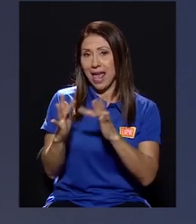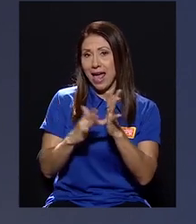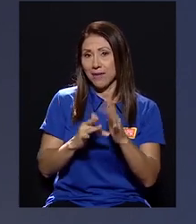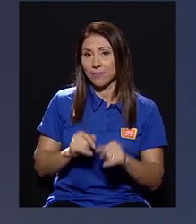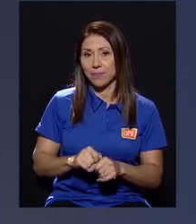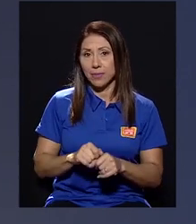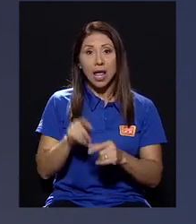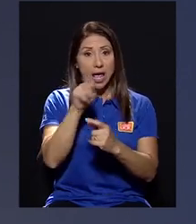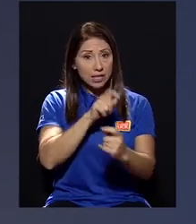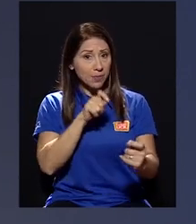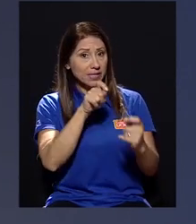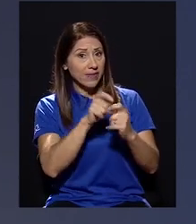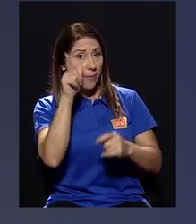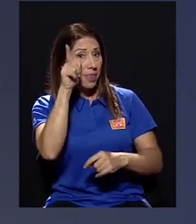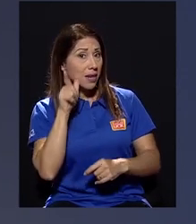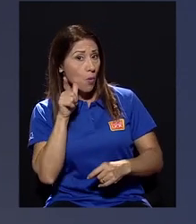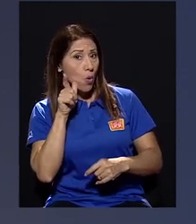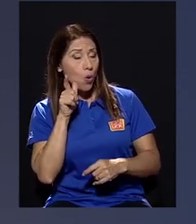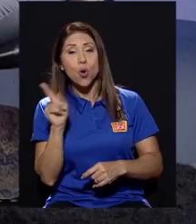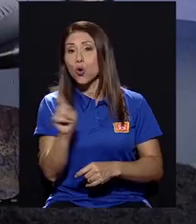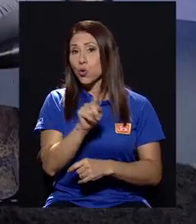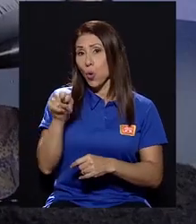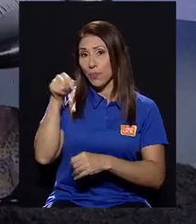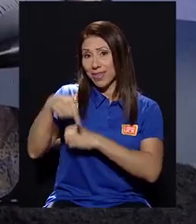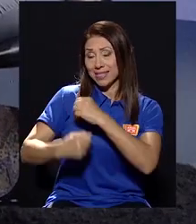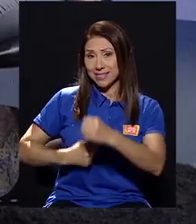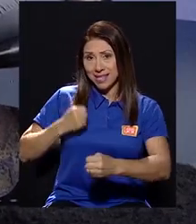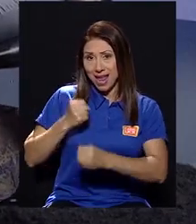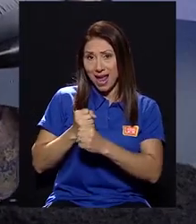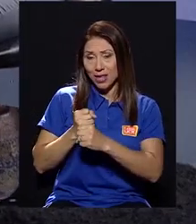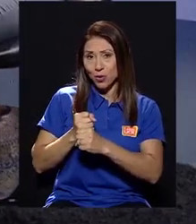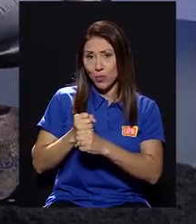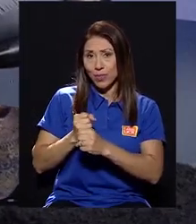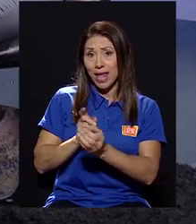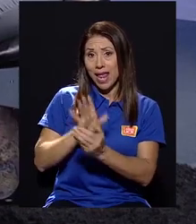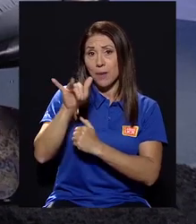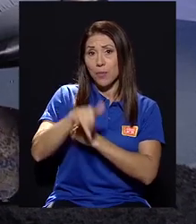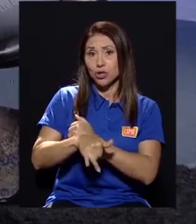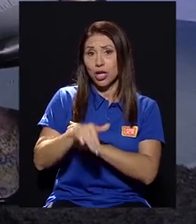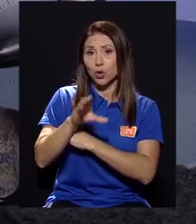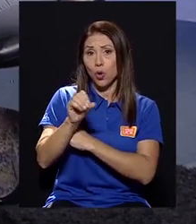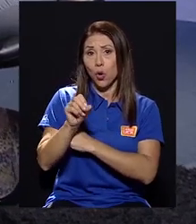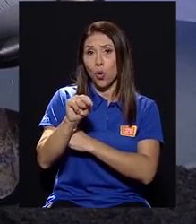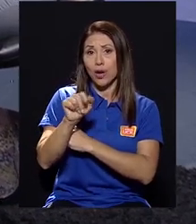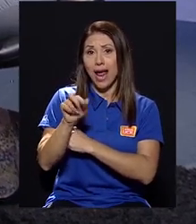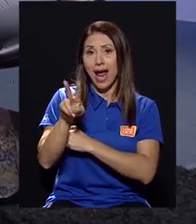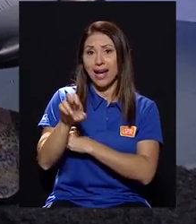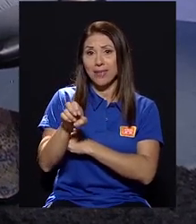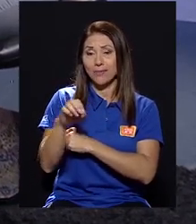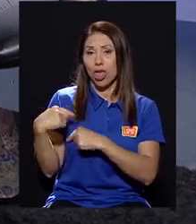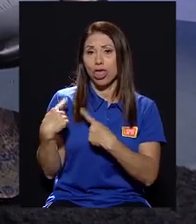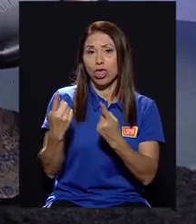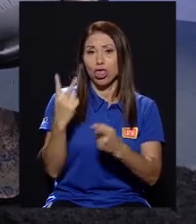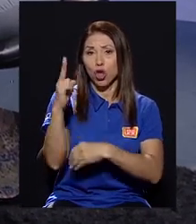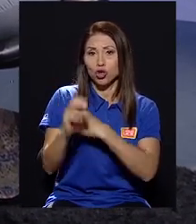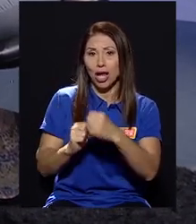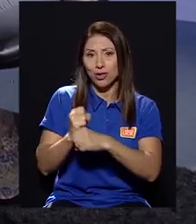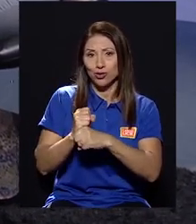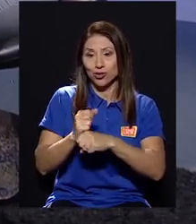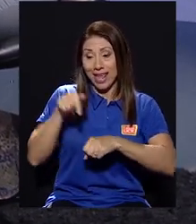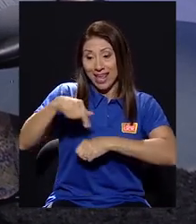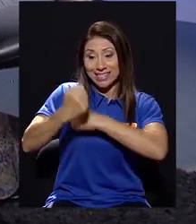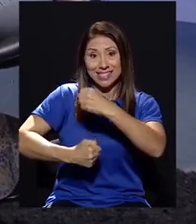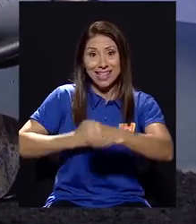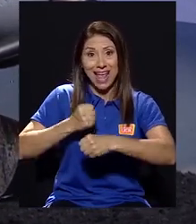Y específicamente Limón, ¿no? No, este año el proyecto, perdón, de Conare dura dos años. Este año la sede del